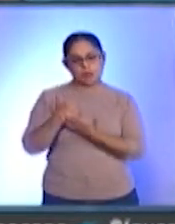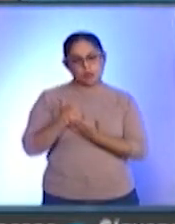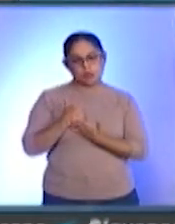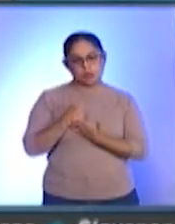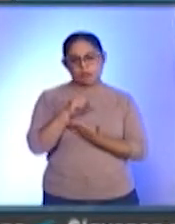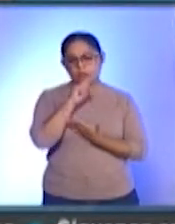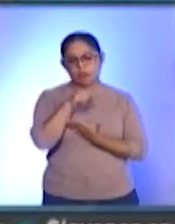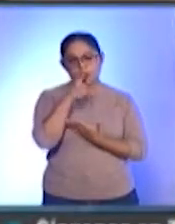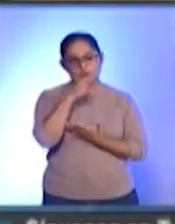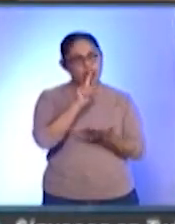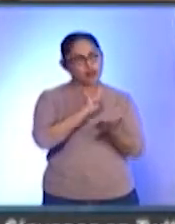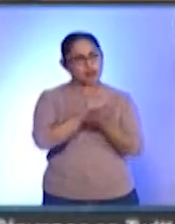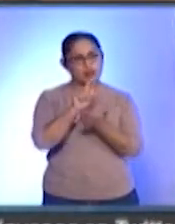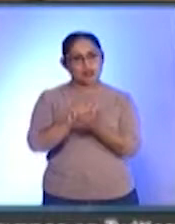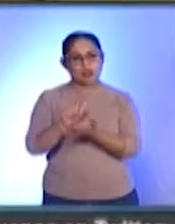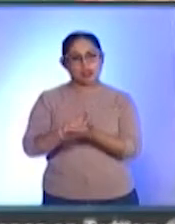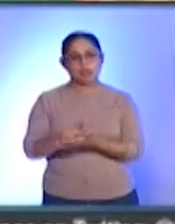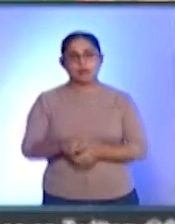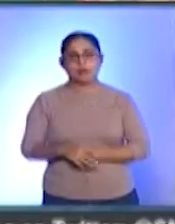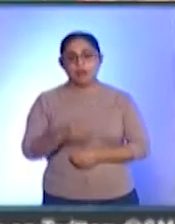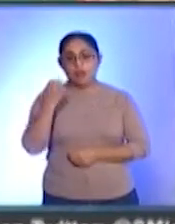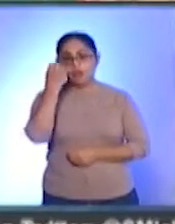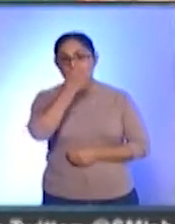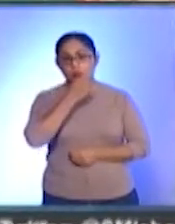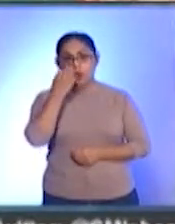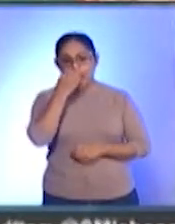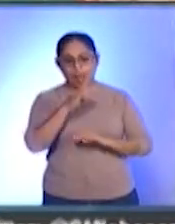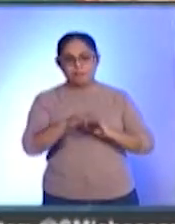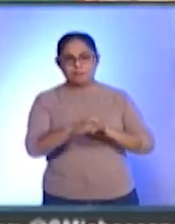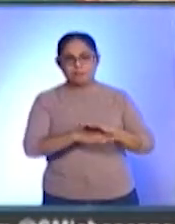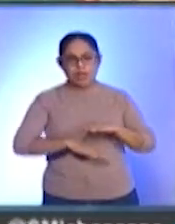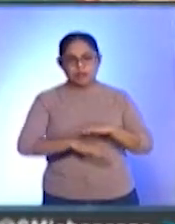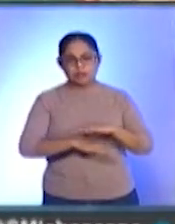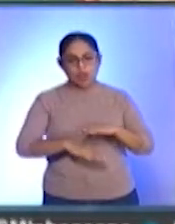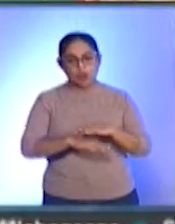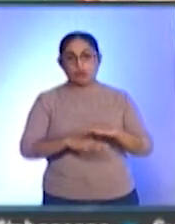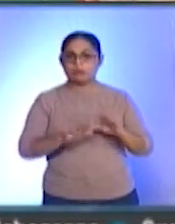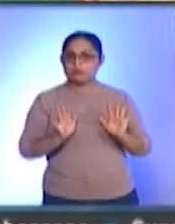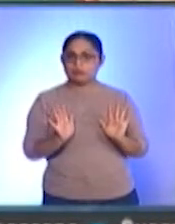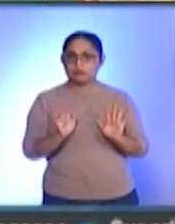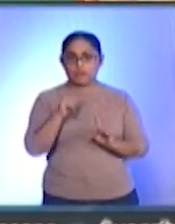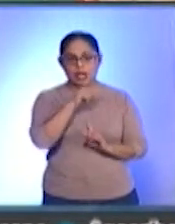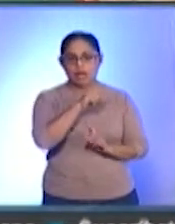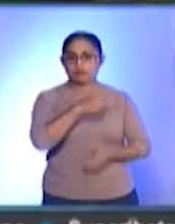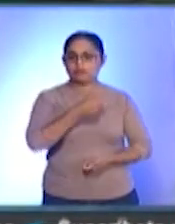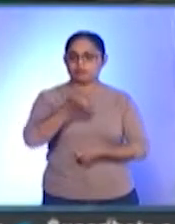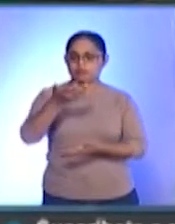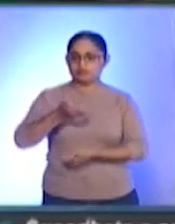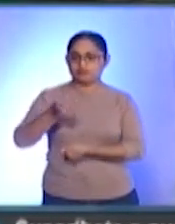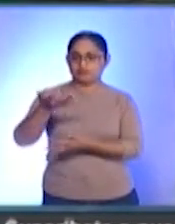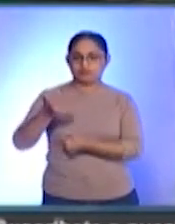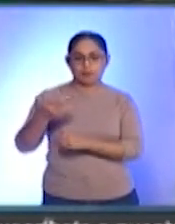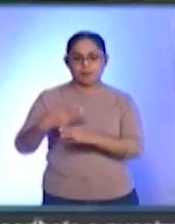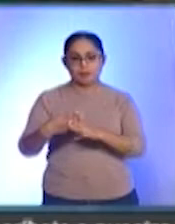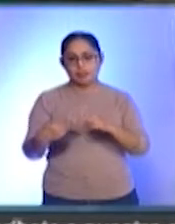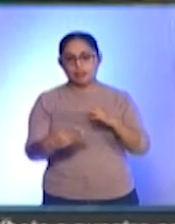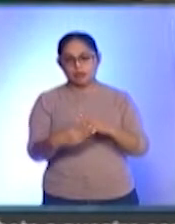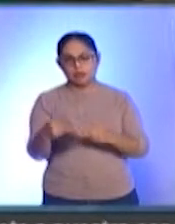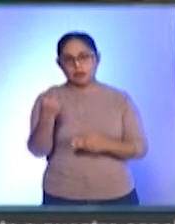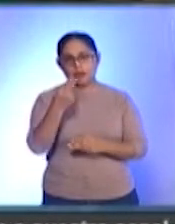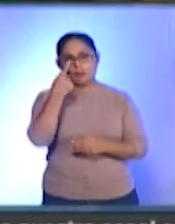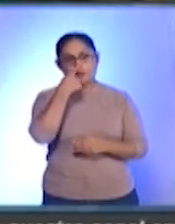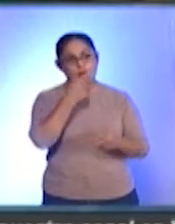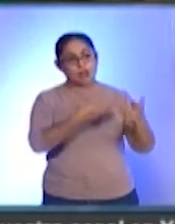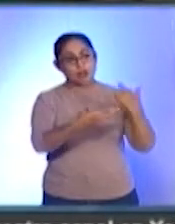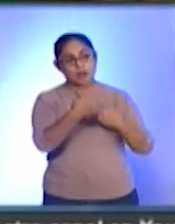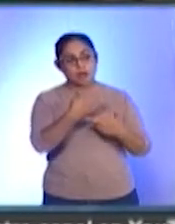tema de la limpieza. En el caso de las escuelas de nivel básico, la autoridad está llevando a cabo la dotación de insumos necesarios para un retorno